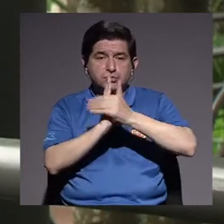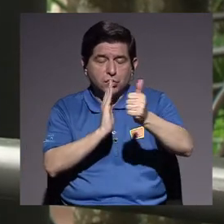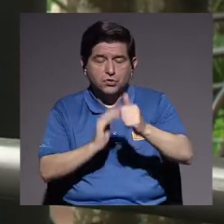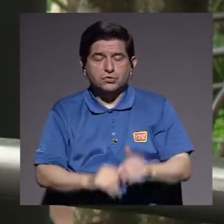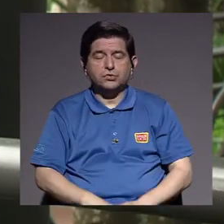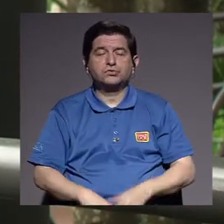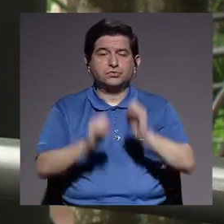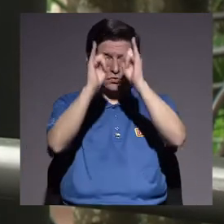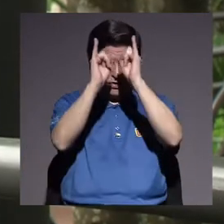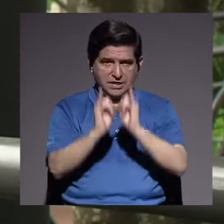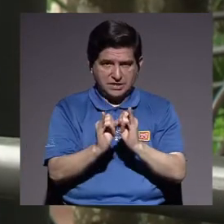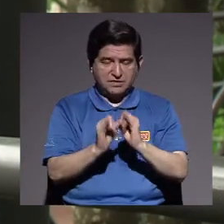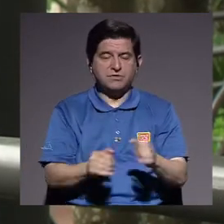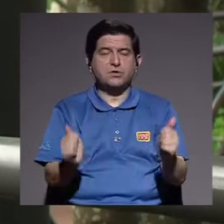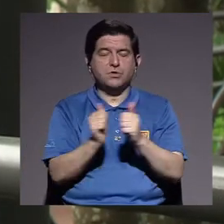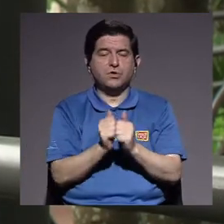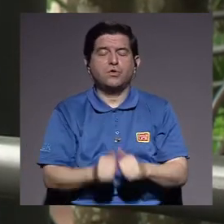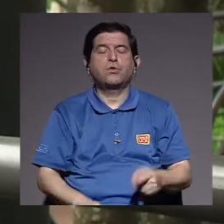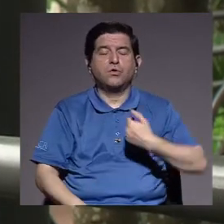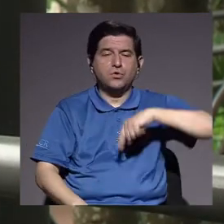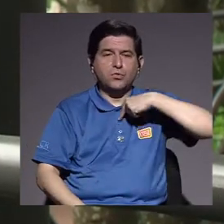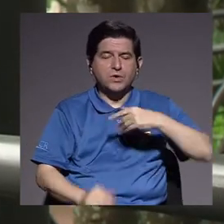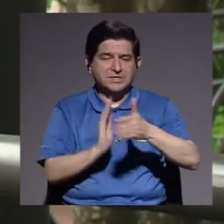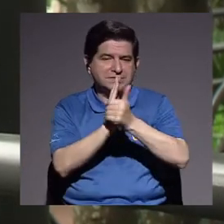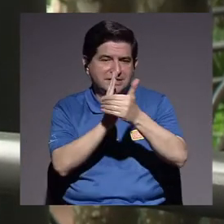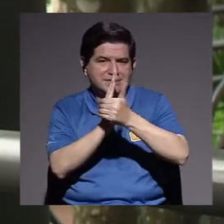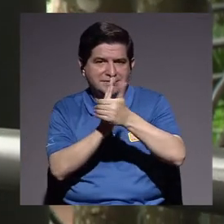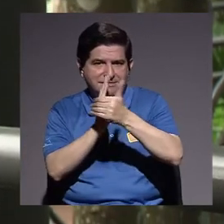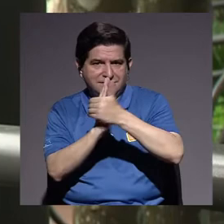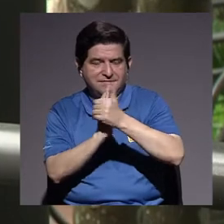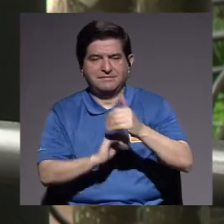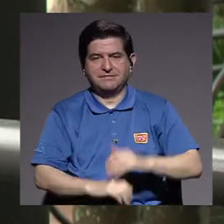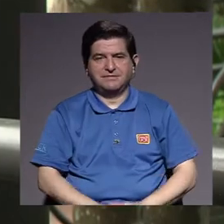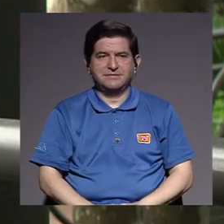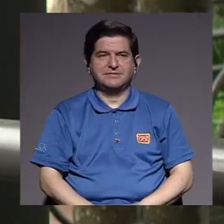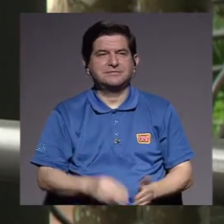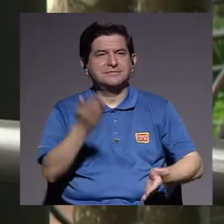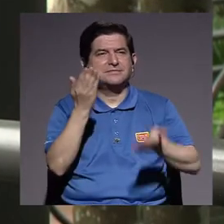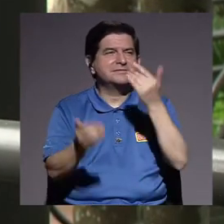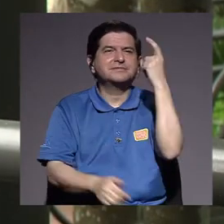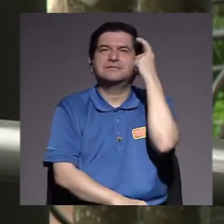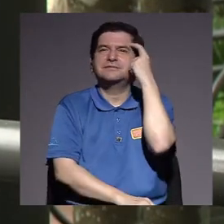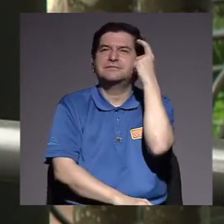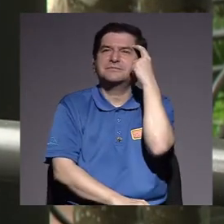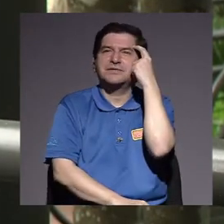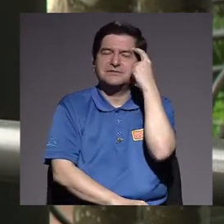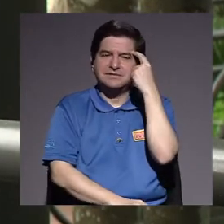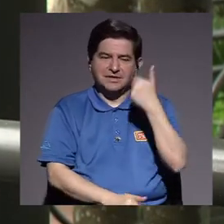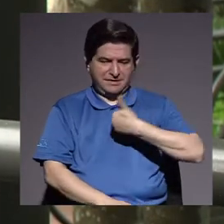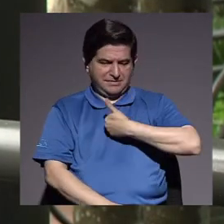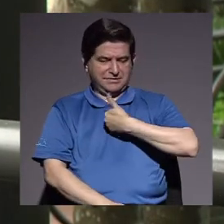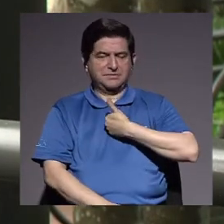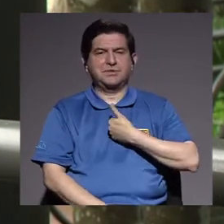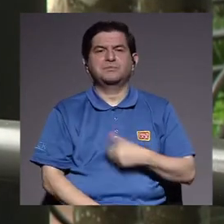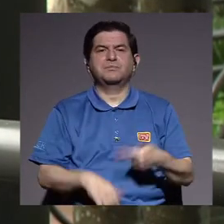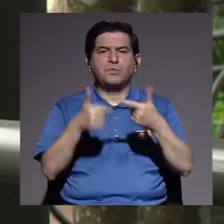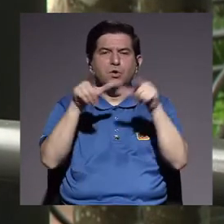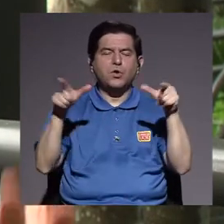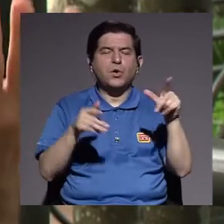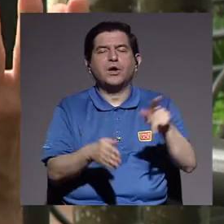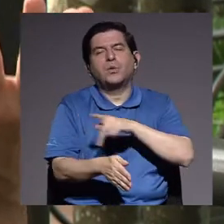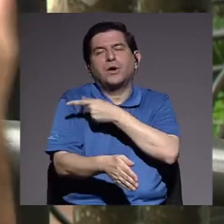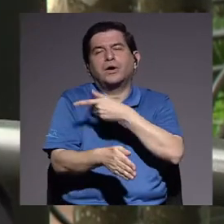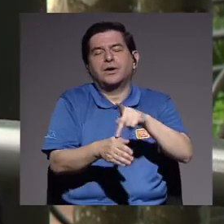despleguemos como individuos en nuestras riquezas, en nuestras potencias, en nuestras capacidades. Es un poco esto de pensarse, y aquí tal vez usar un poco el lenguaje